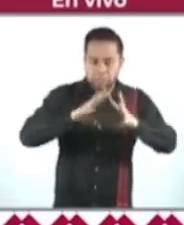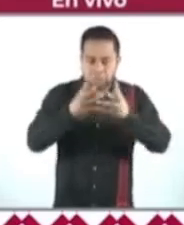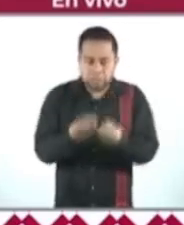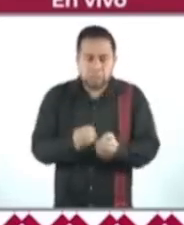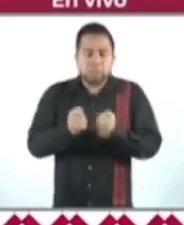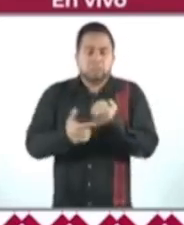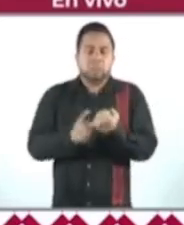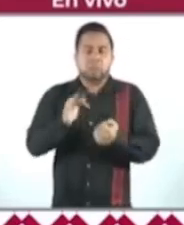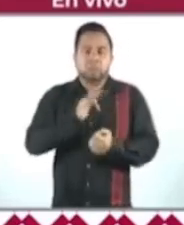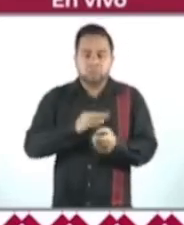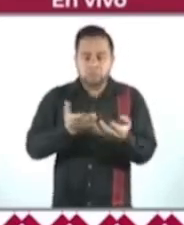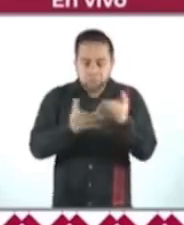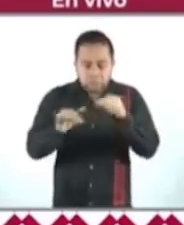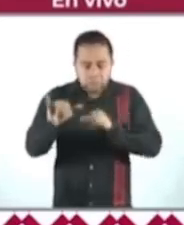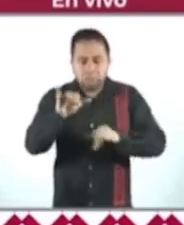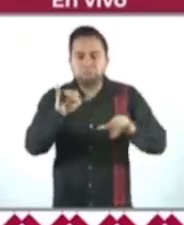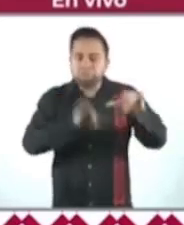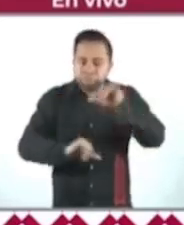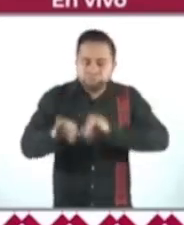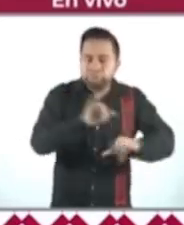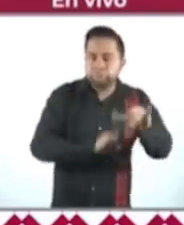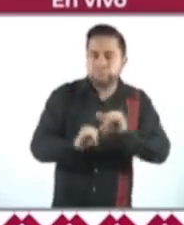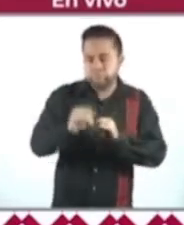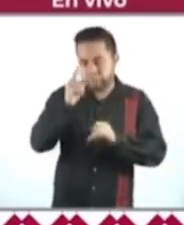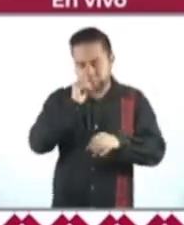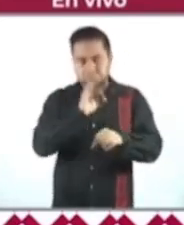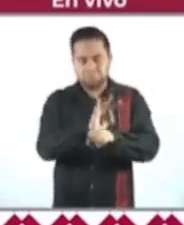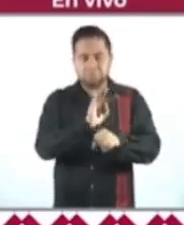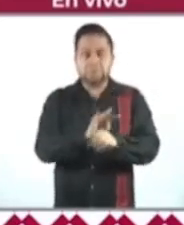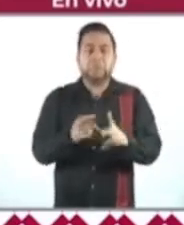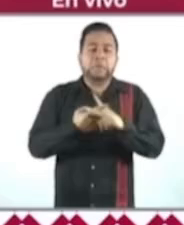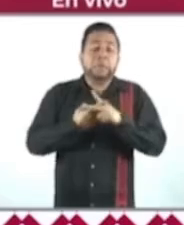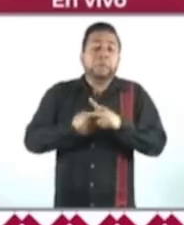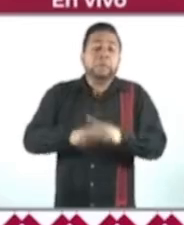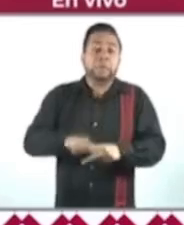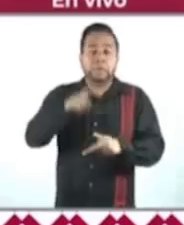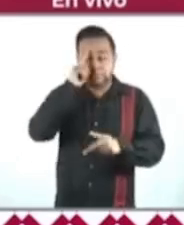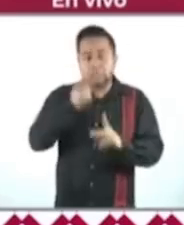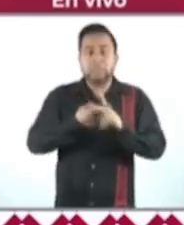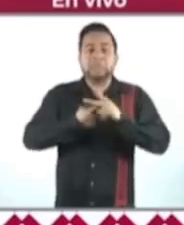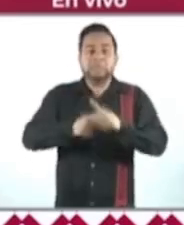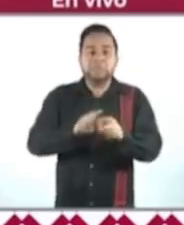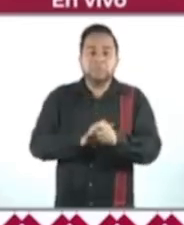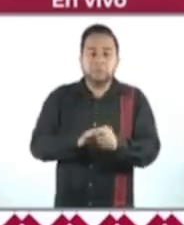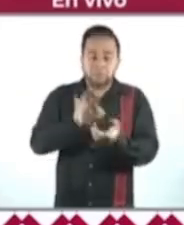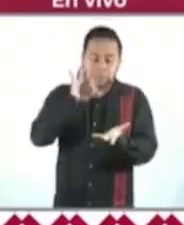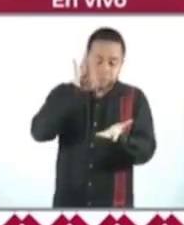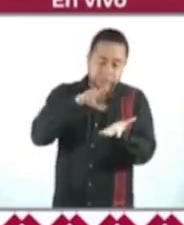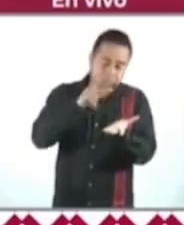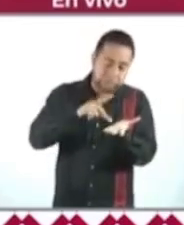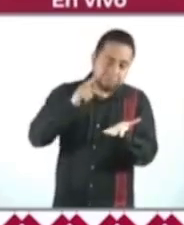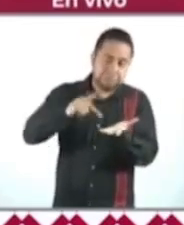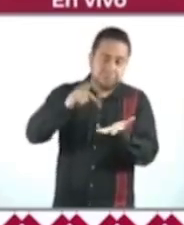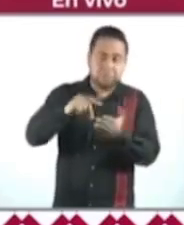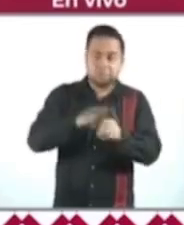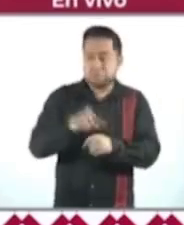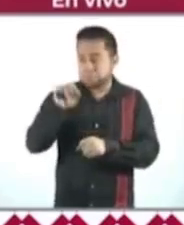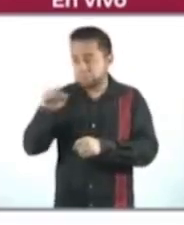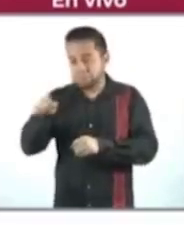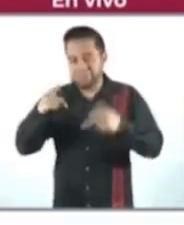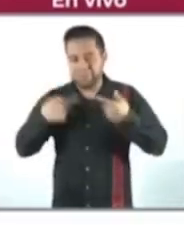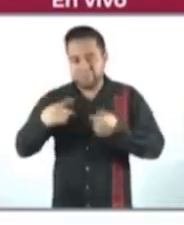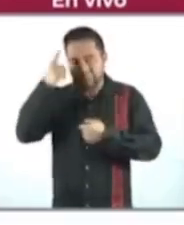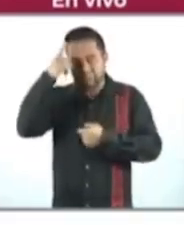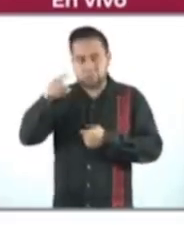de bioinsumos, de insumos para iniciar, para poner a germinar la semilla de papaya, porque los mismos productores